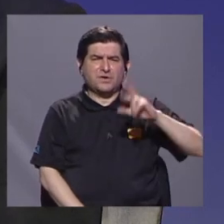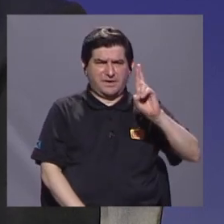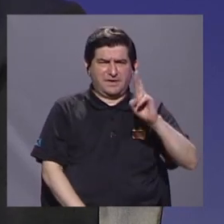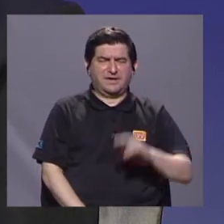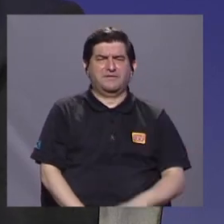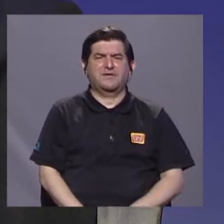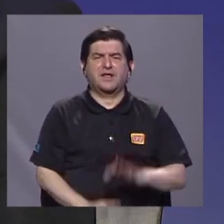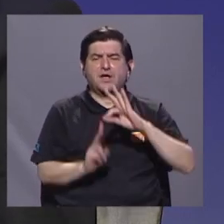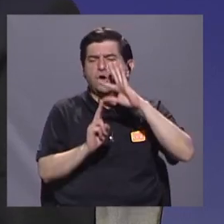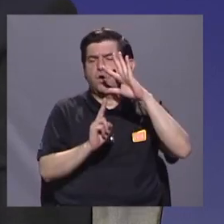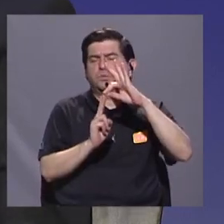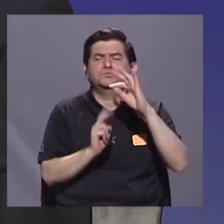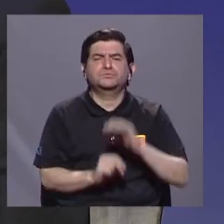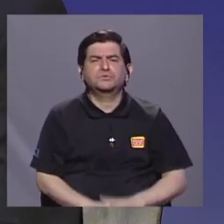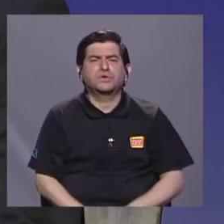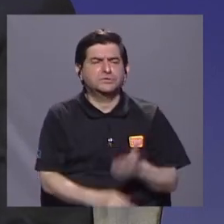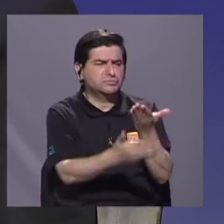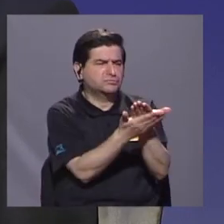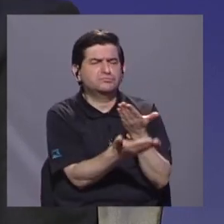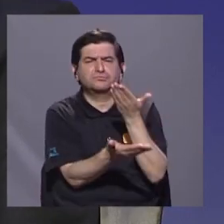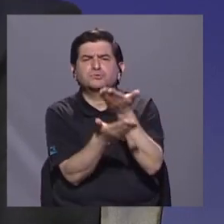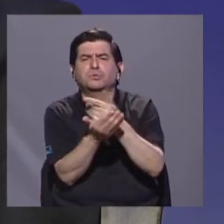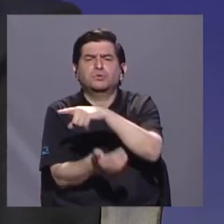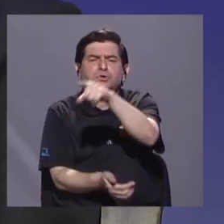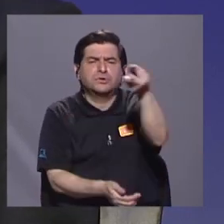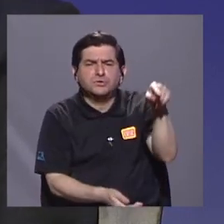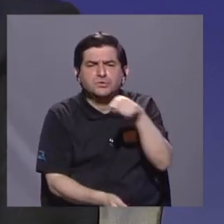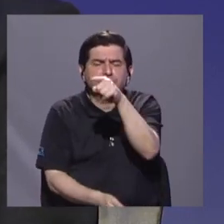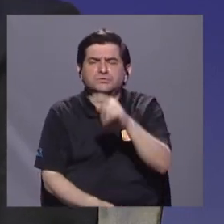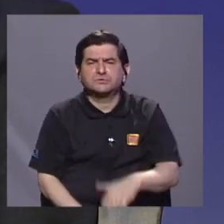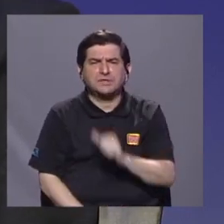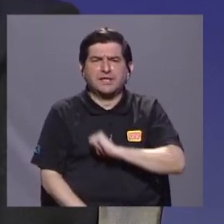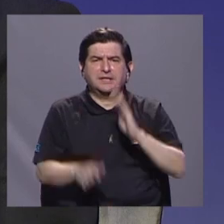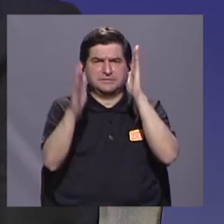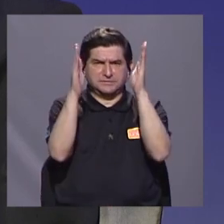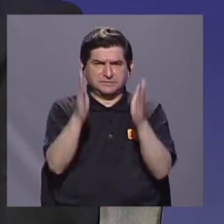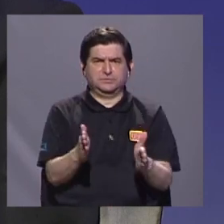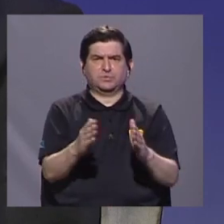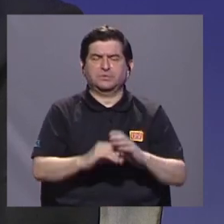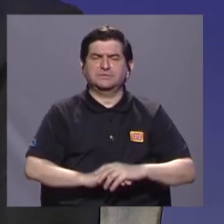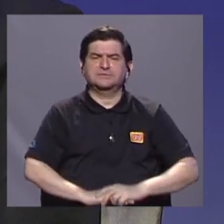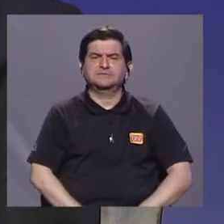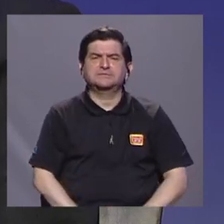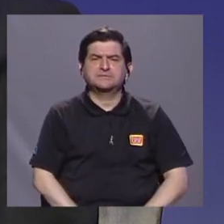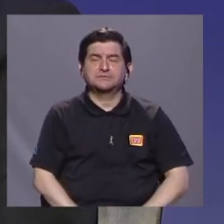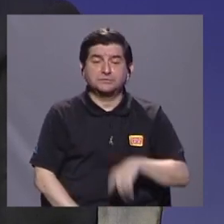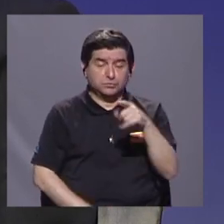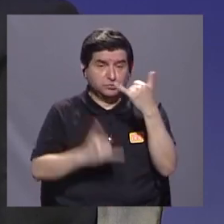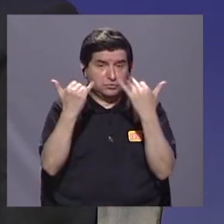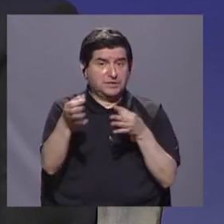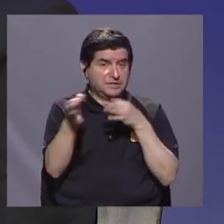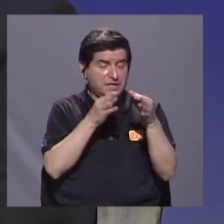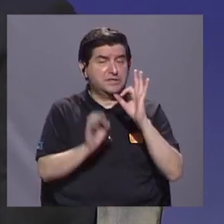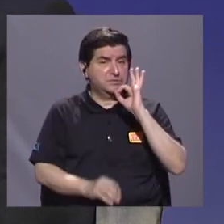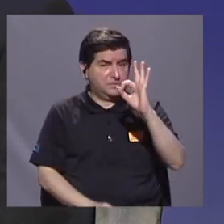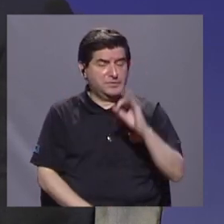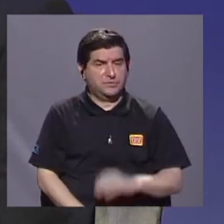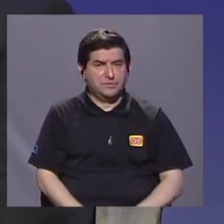han planteado ustedes a las autoridades que usted bien ha mencionado? Por un lado,